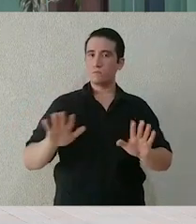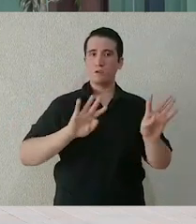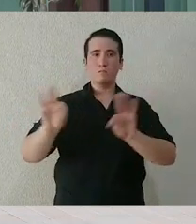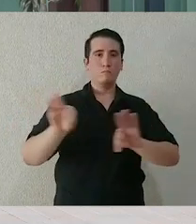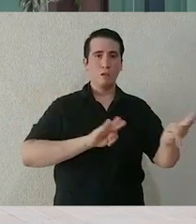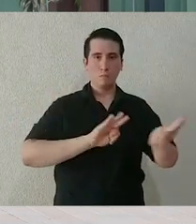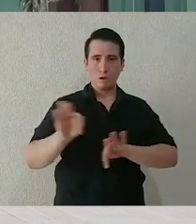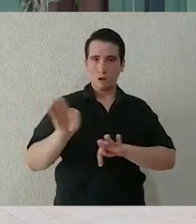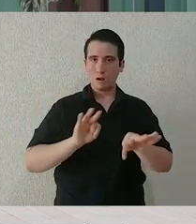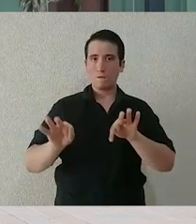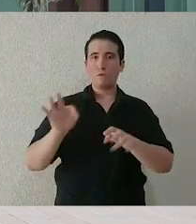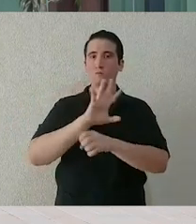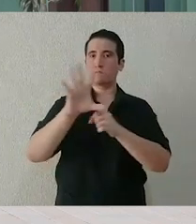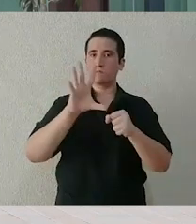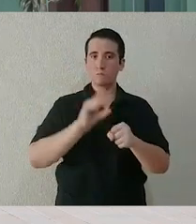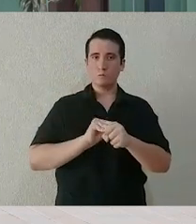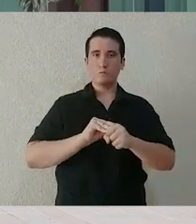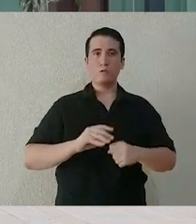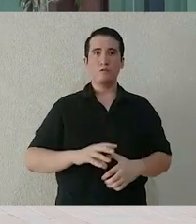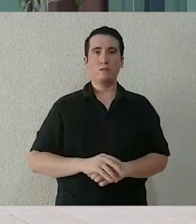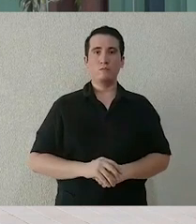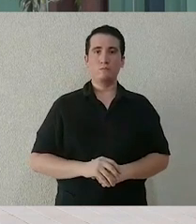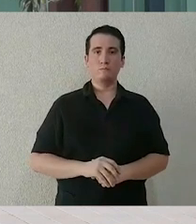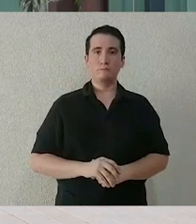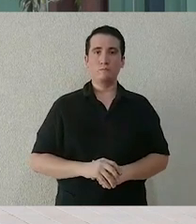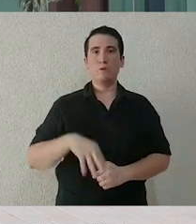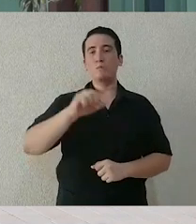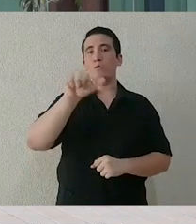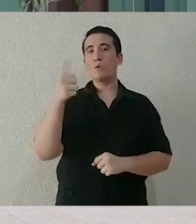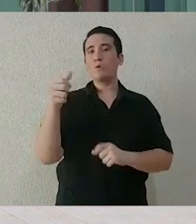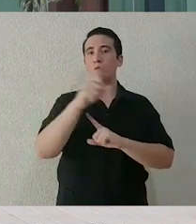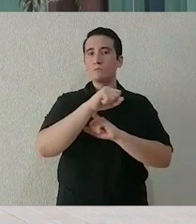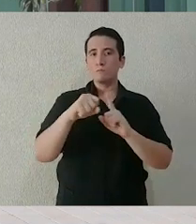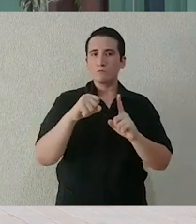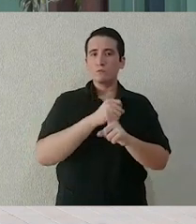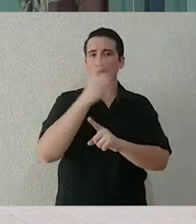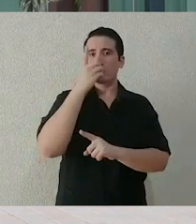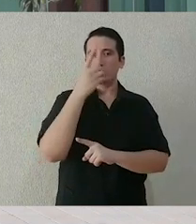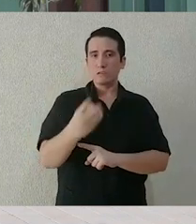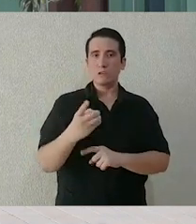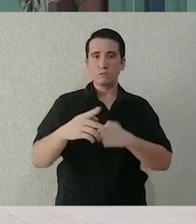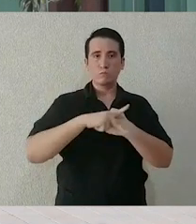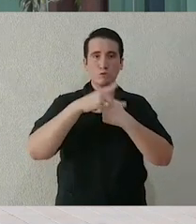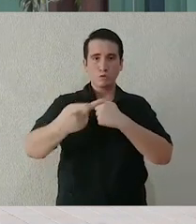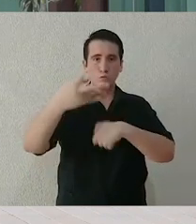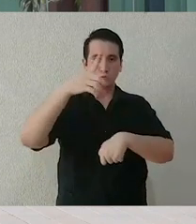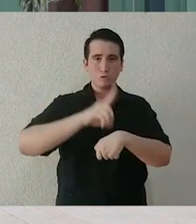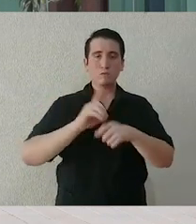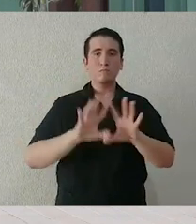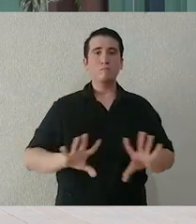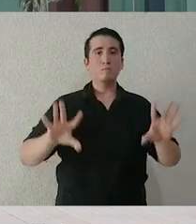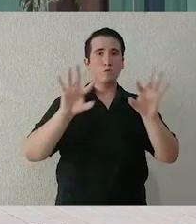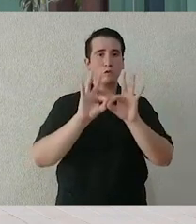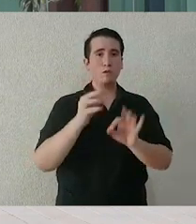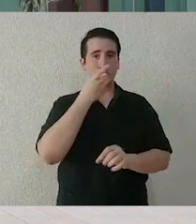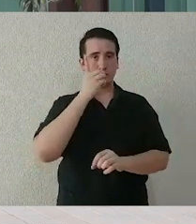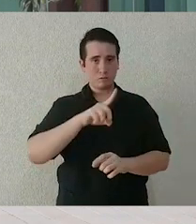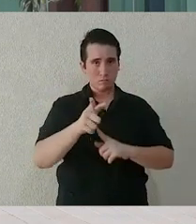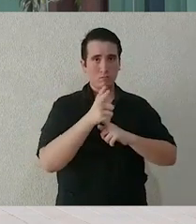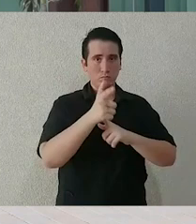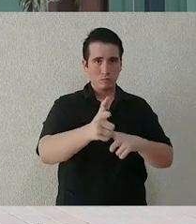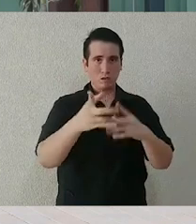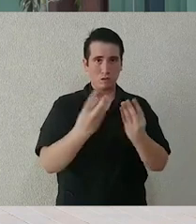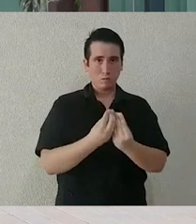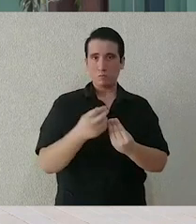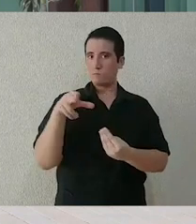llegara a nuestro país y Yucatán, nos preparamos consiguiendo los equipos e insumos necesarios para hacer frente a la pandemia en vista de su escasez